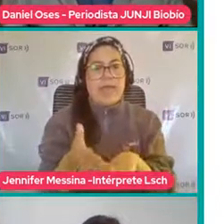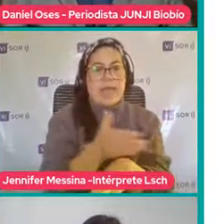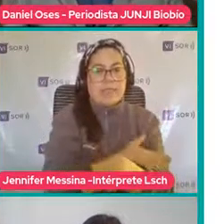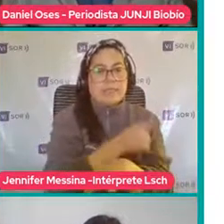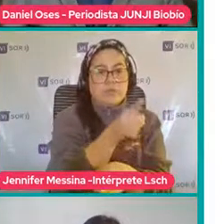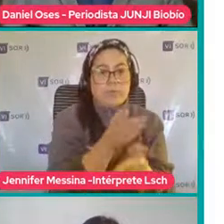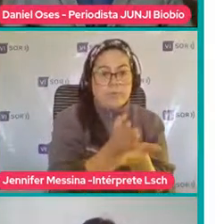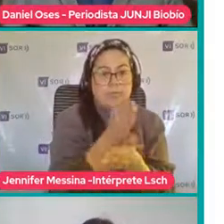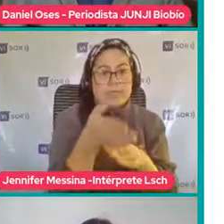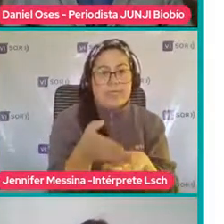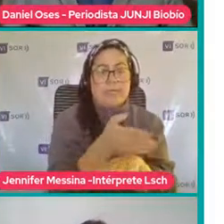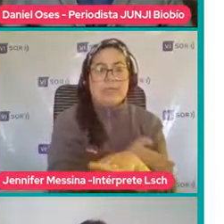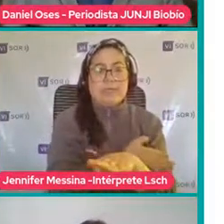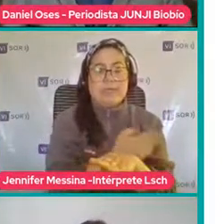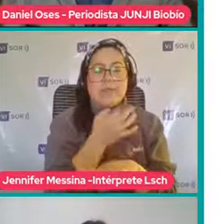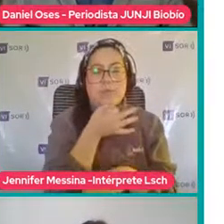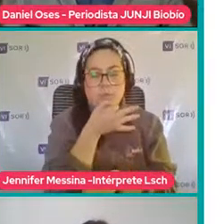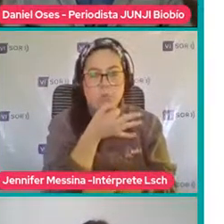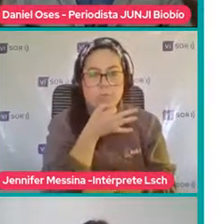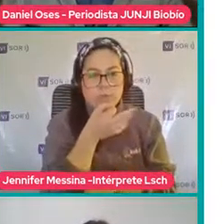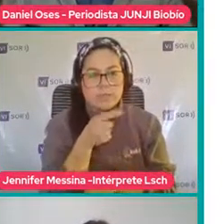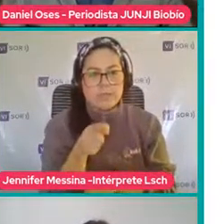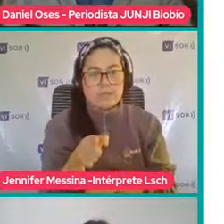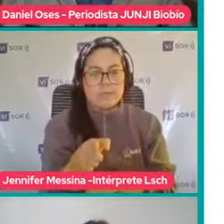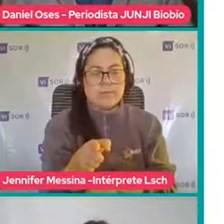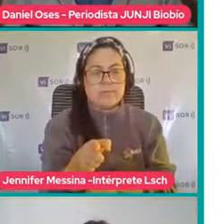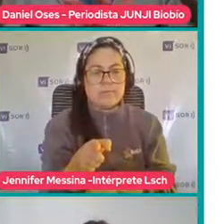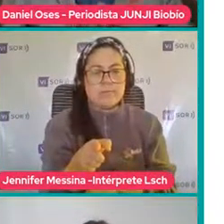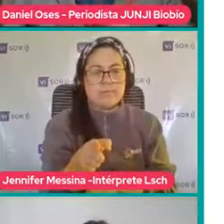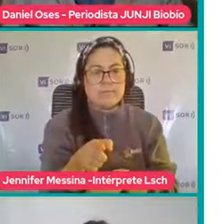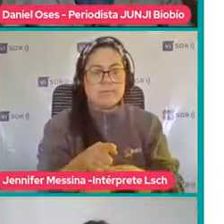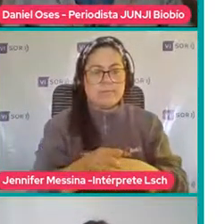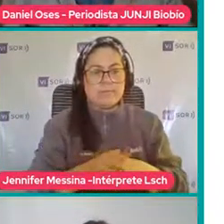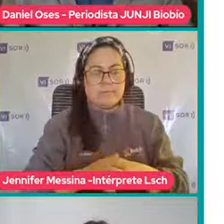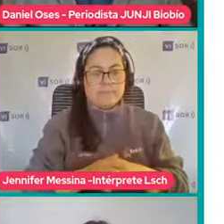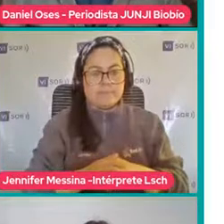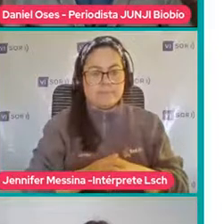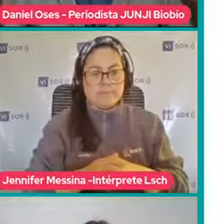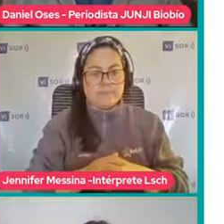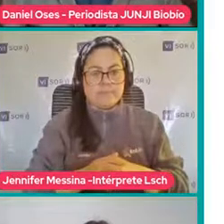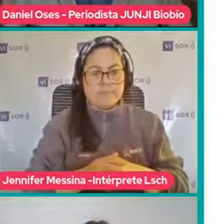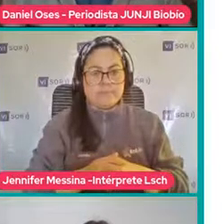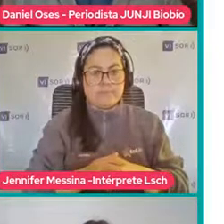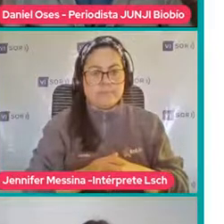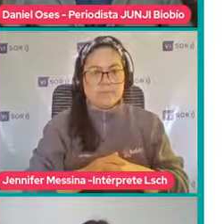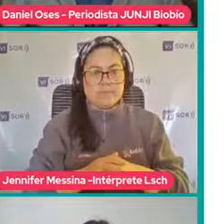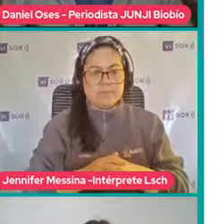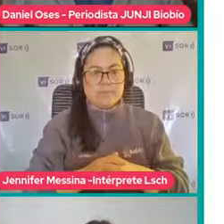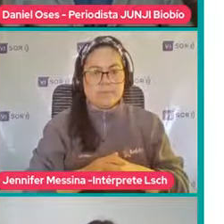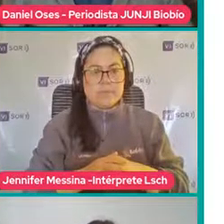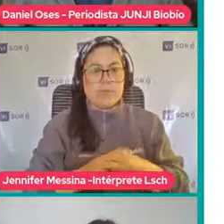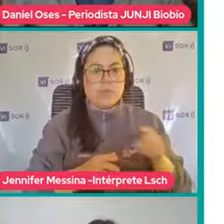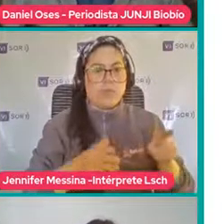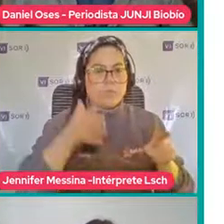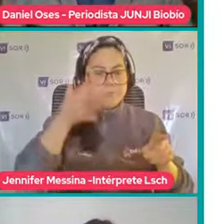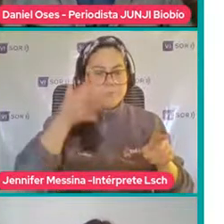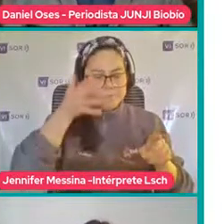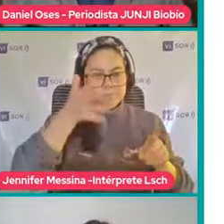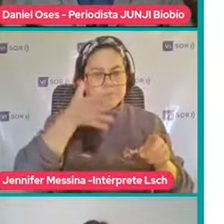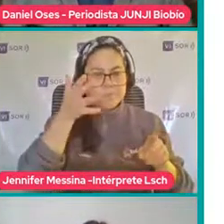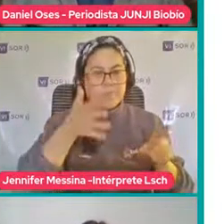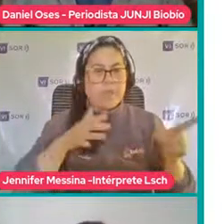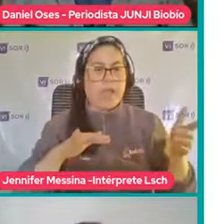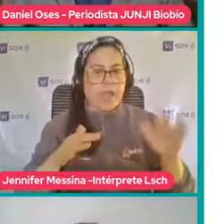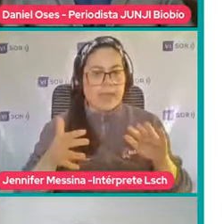Comenzar Contarte que Dentro de este Período Cierto Tú vas a estar Estar exponiendo Seguramente van a ir